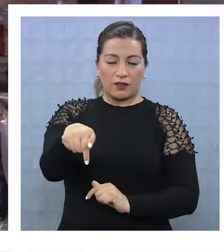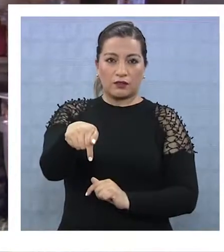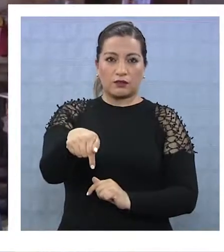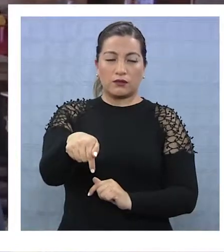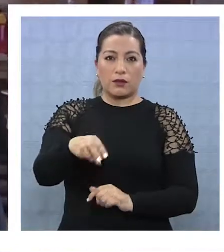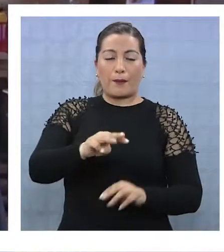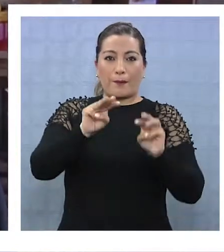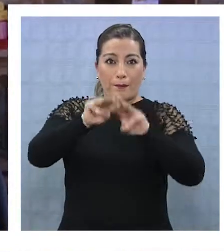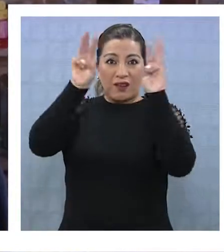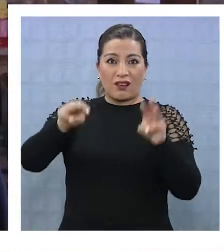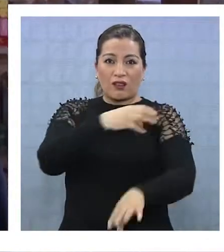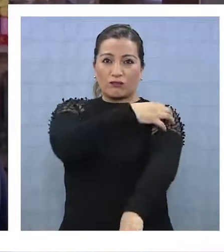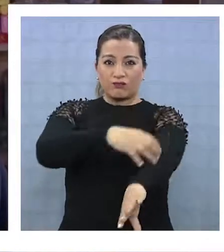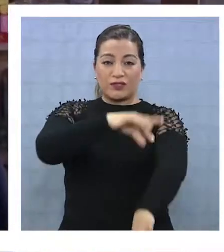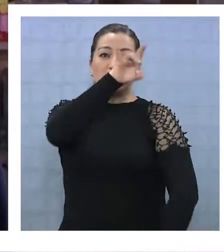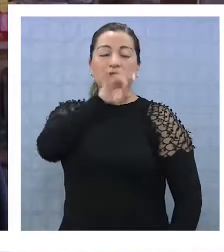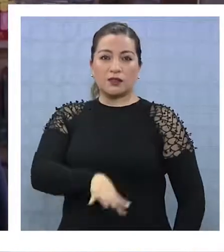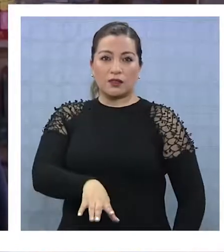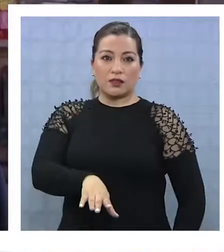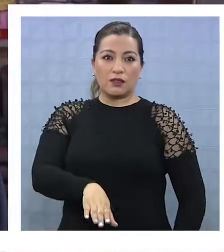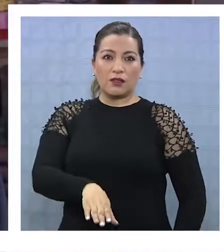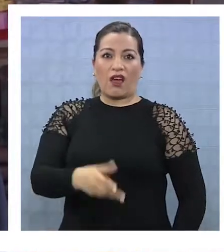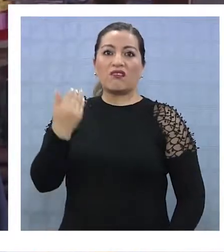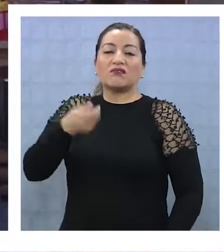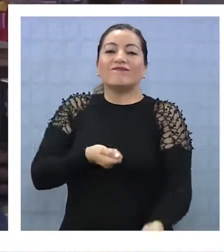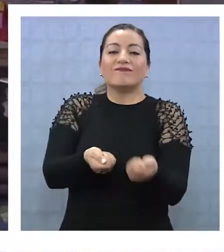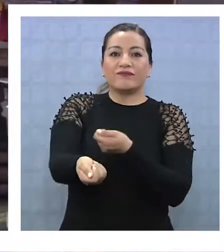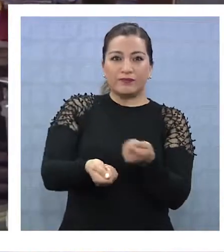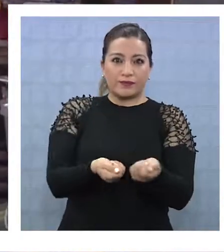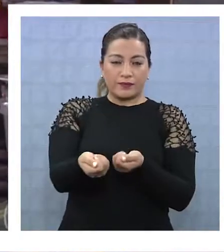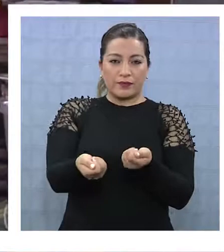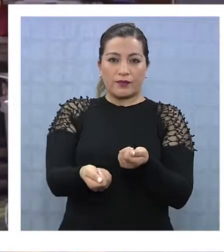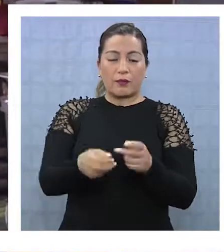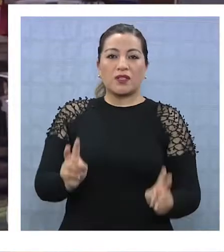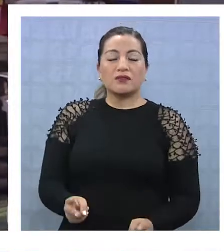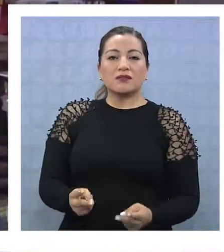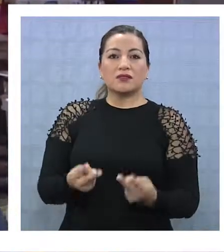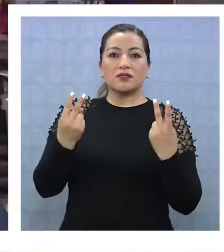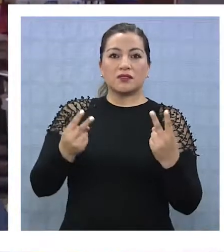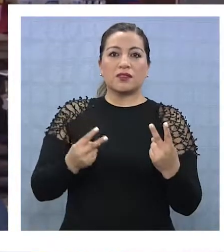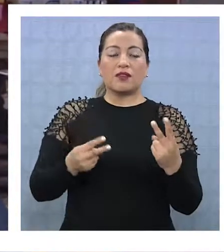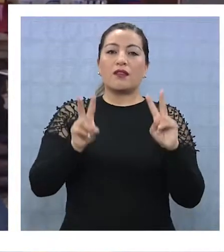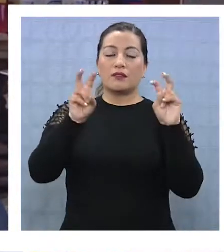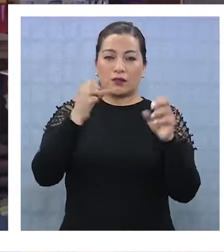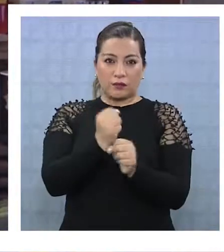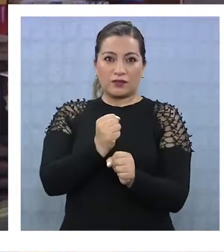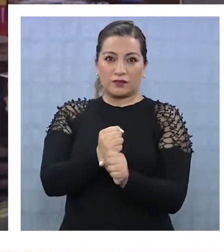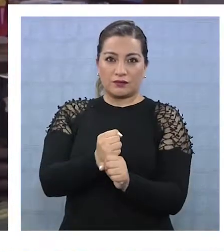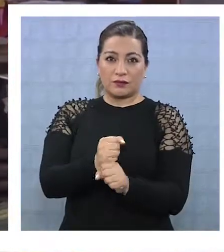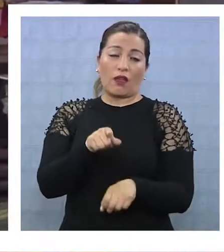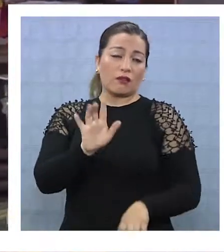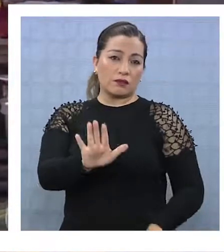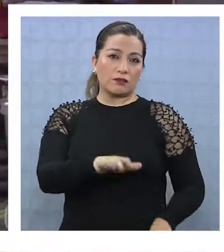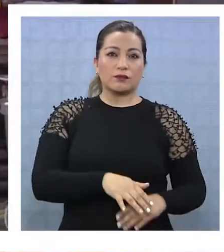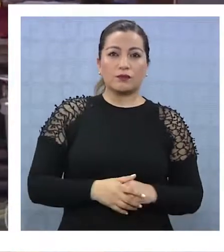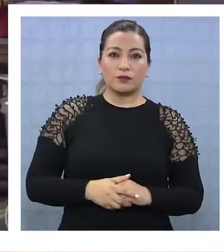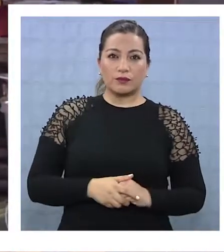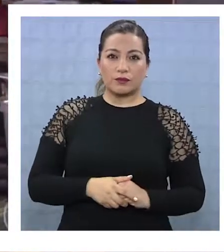de ferias y mercados de todo Chile se les vendieran para salvar la fuente de trabajo.